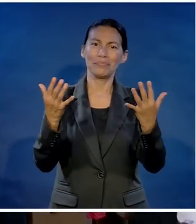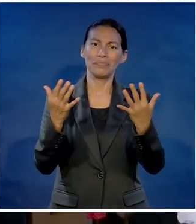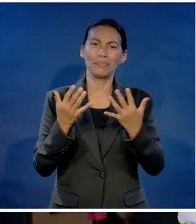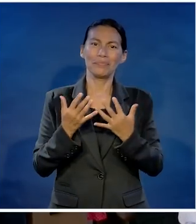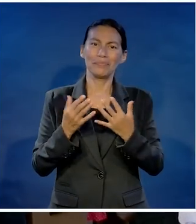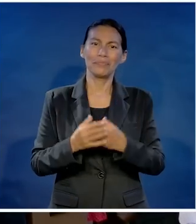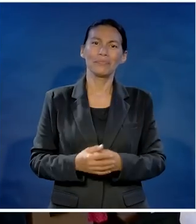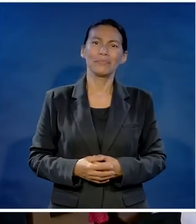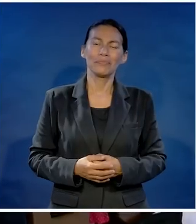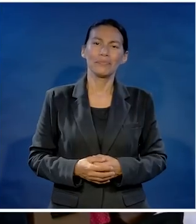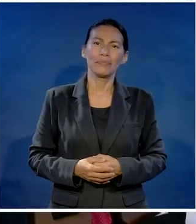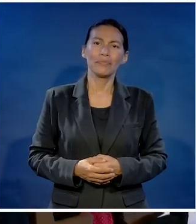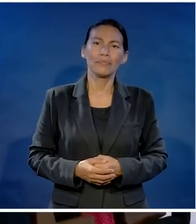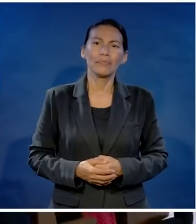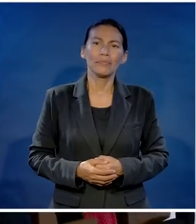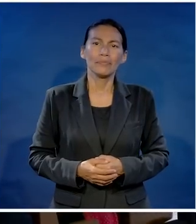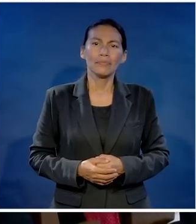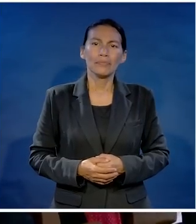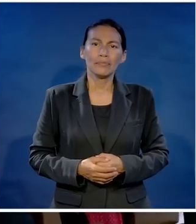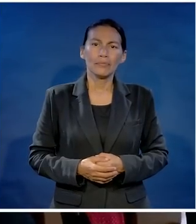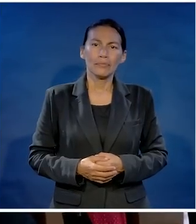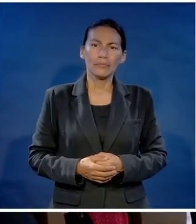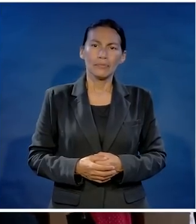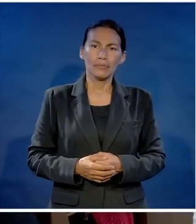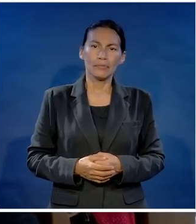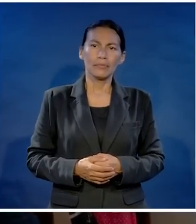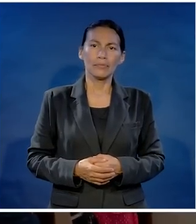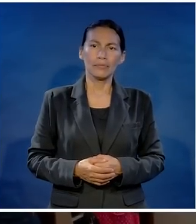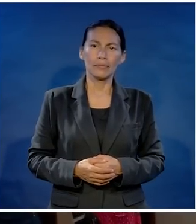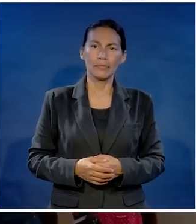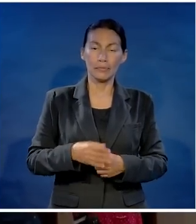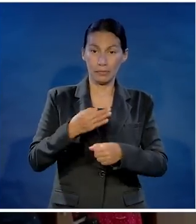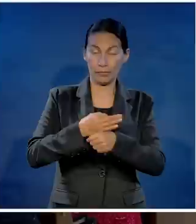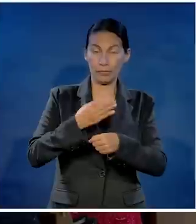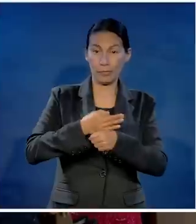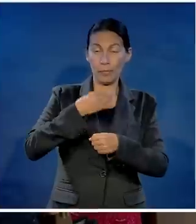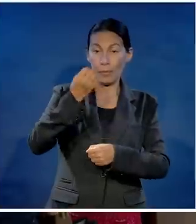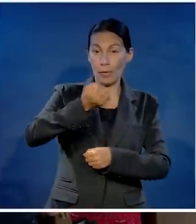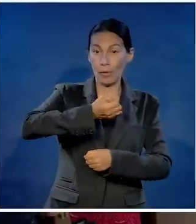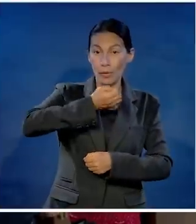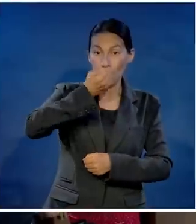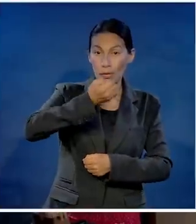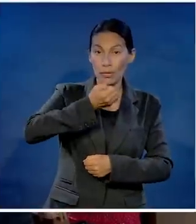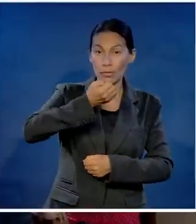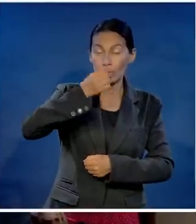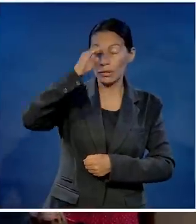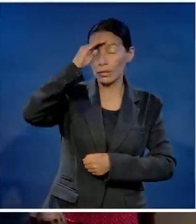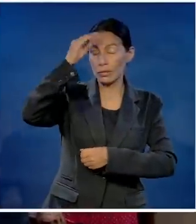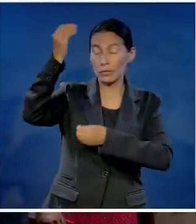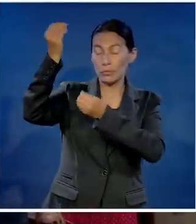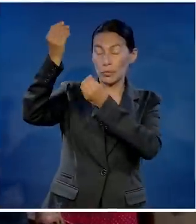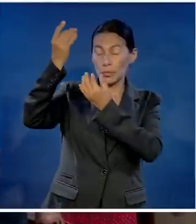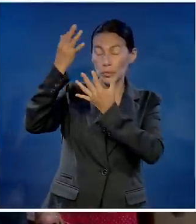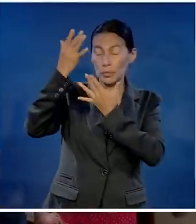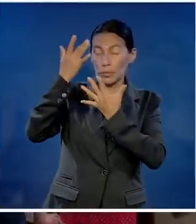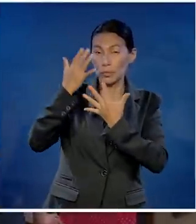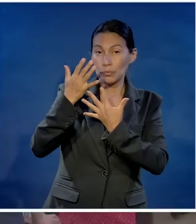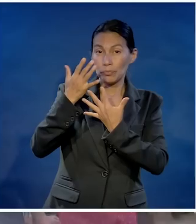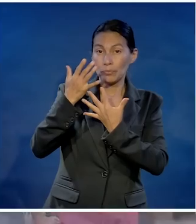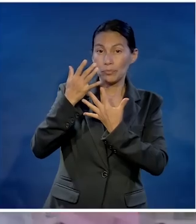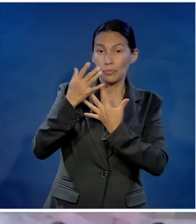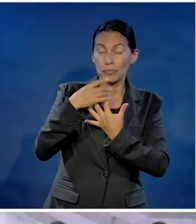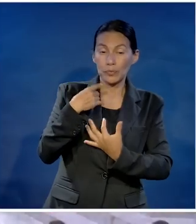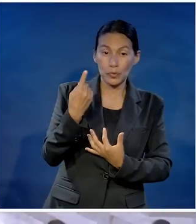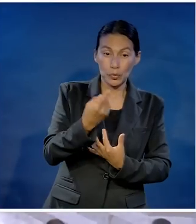venga venga venga venga aquí hoy vamos a orar para que el Señor nos